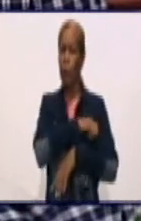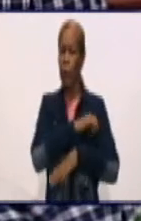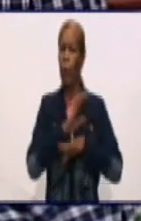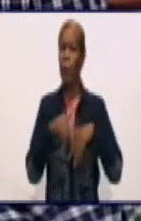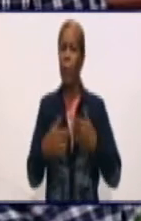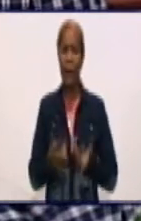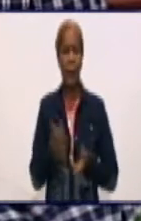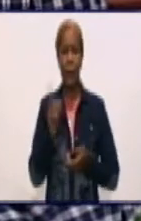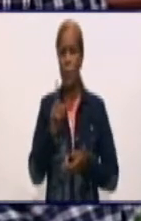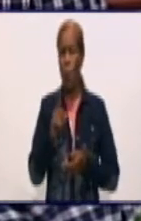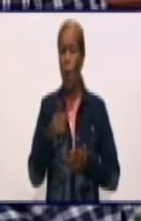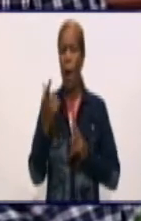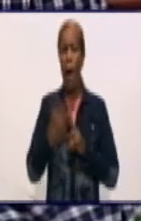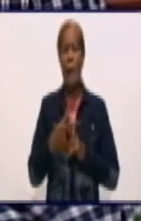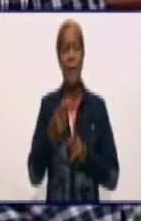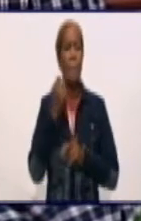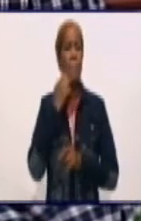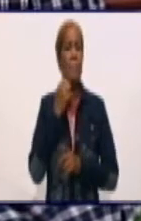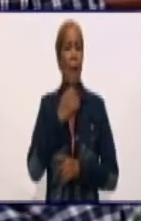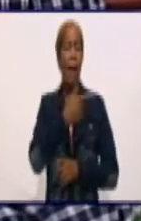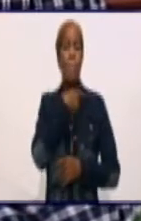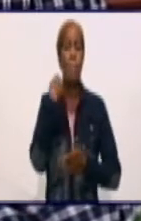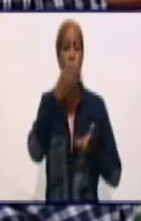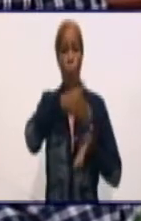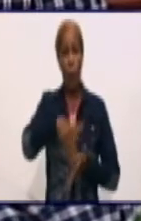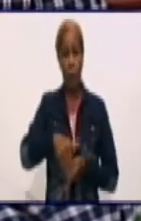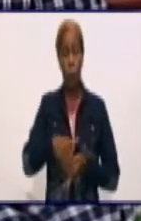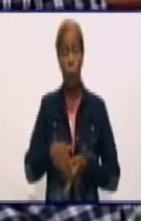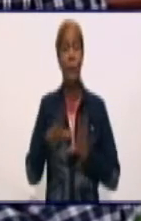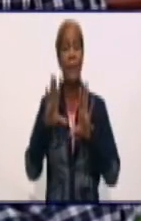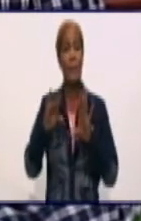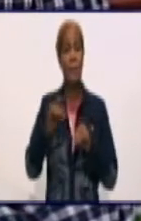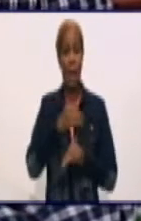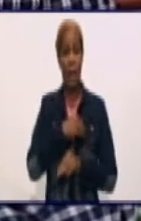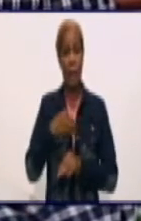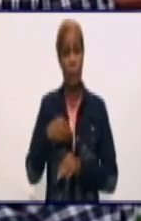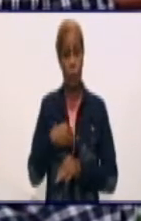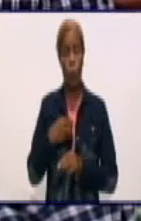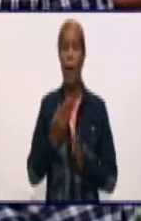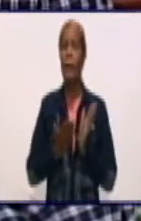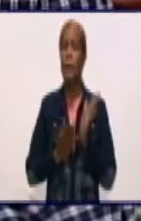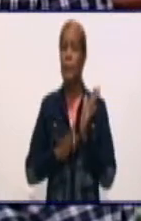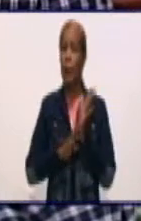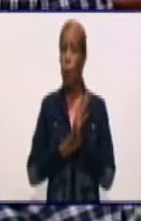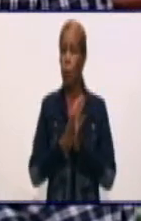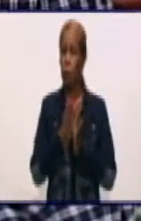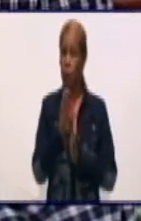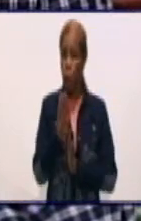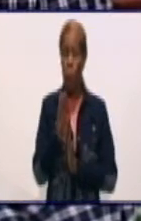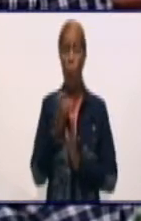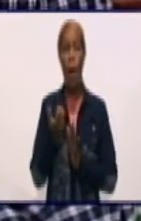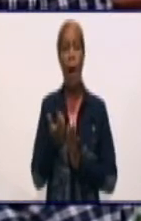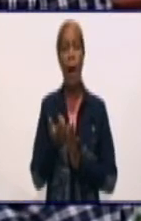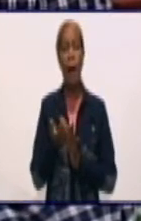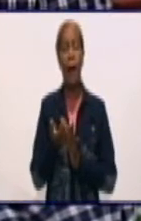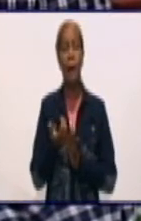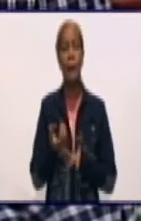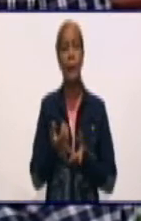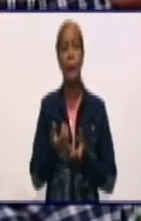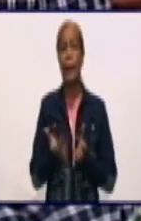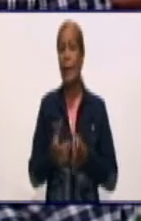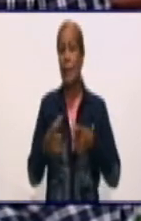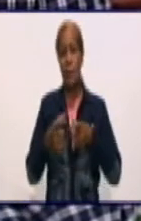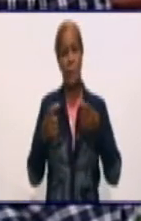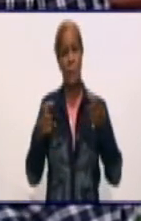más vidas. Decía la doctora que sigue creciendo los casos de COVID-19